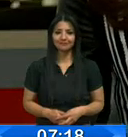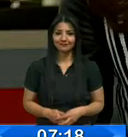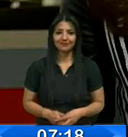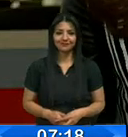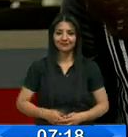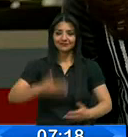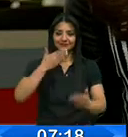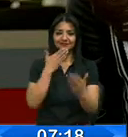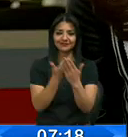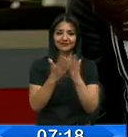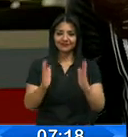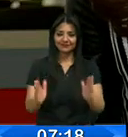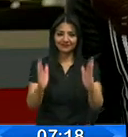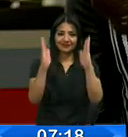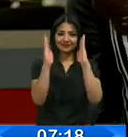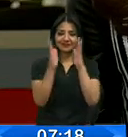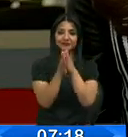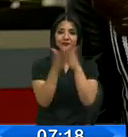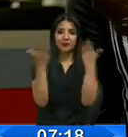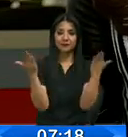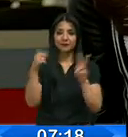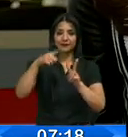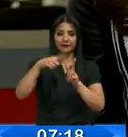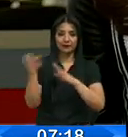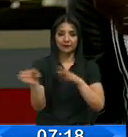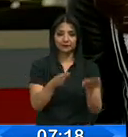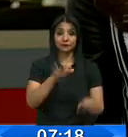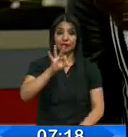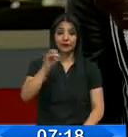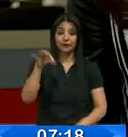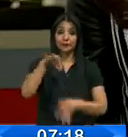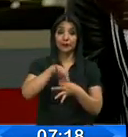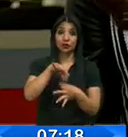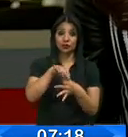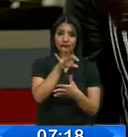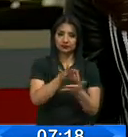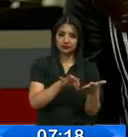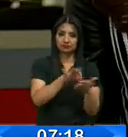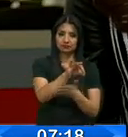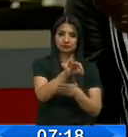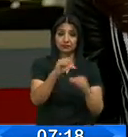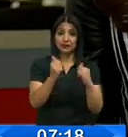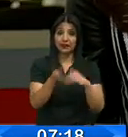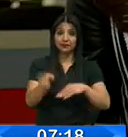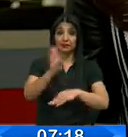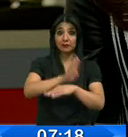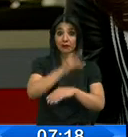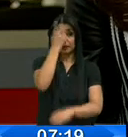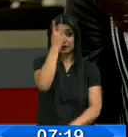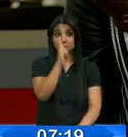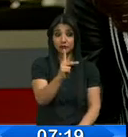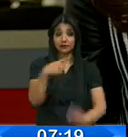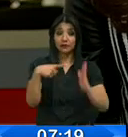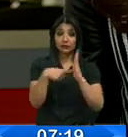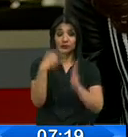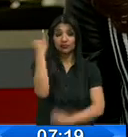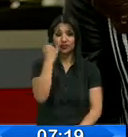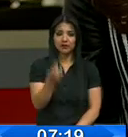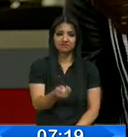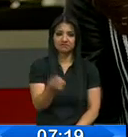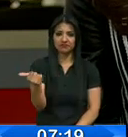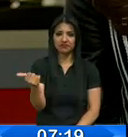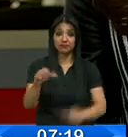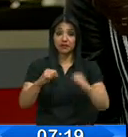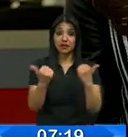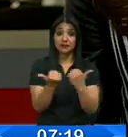Gracias por estar en sintonía del Comercio TV. Con 90 votos a favor, la Asamblea derogó el llamado impuesto verde. La sesión se dio en medio de un